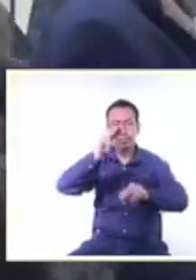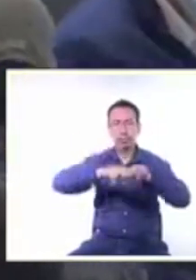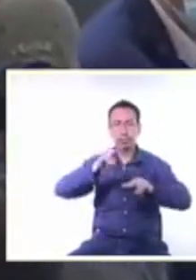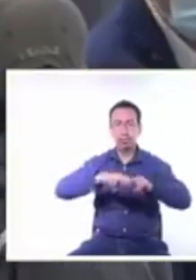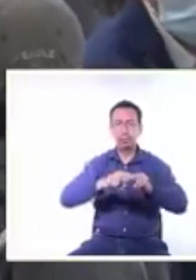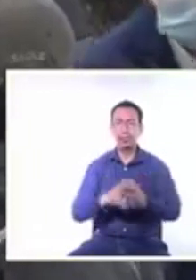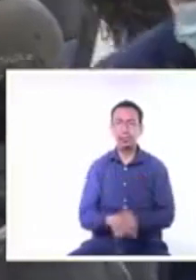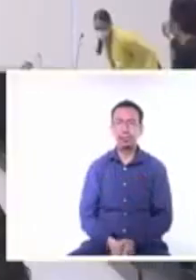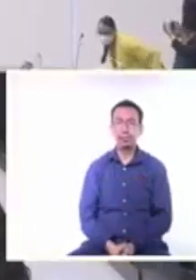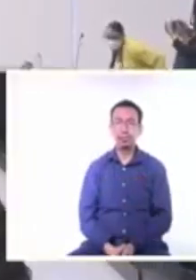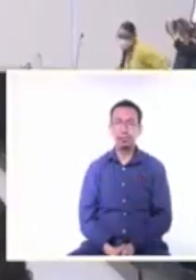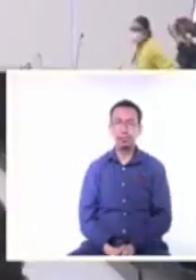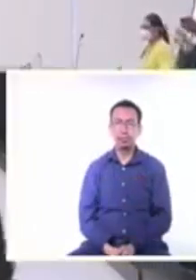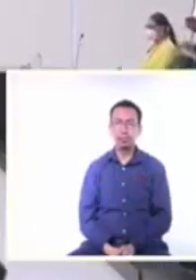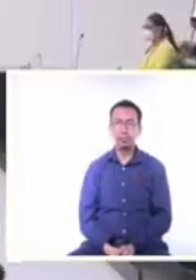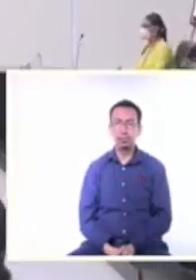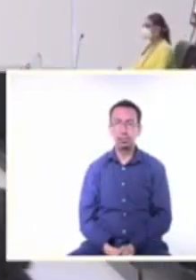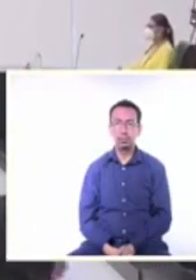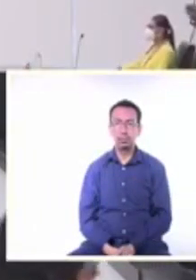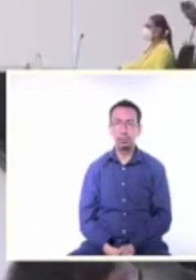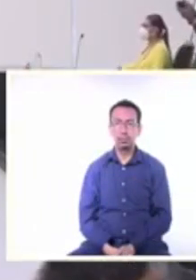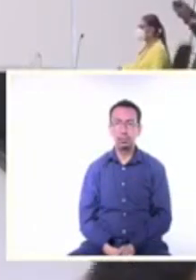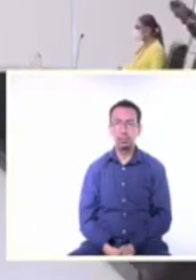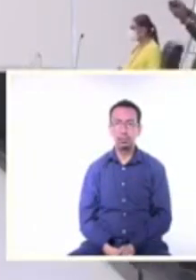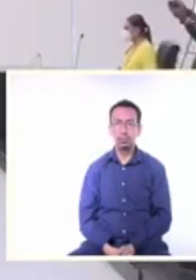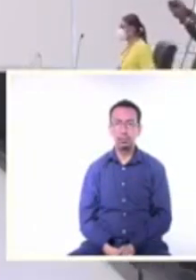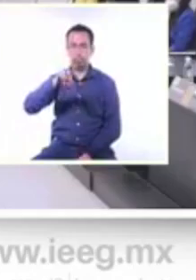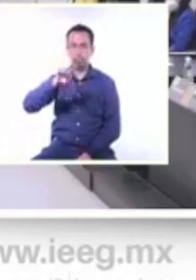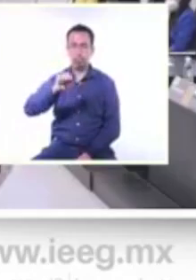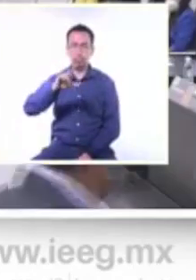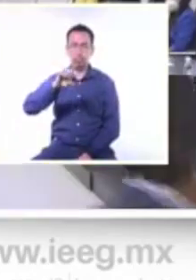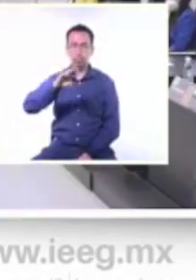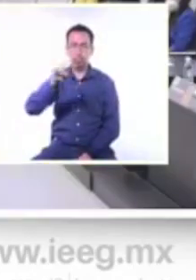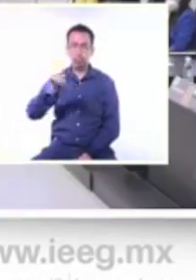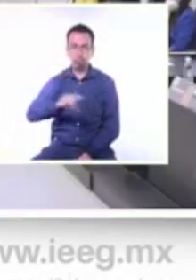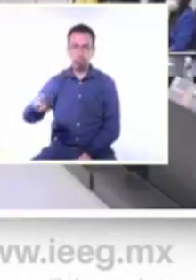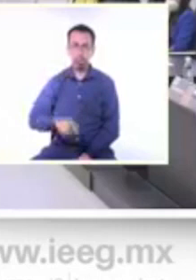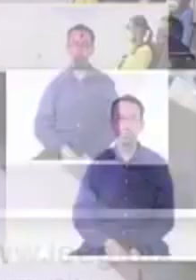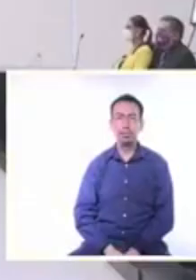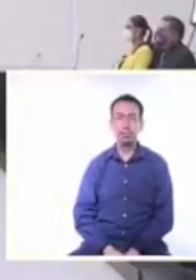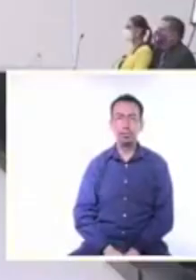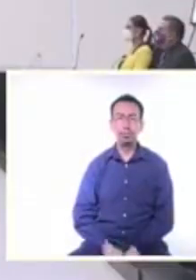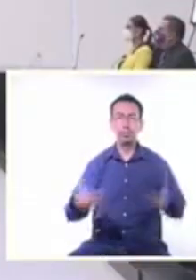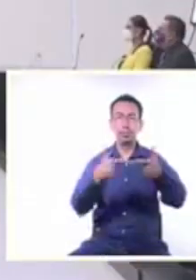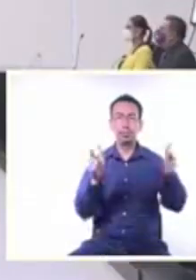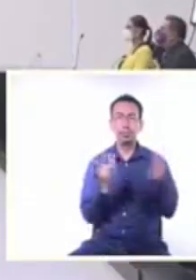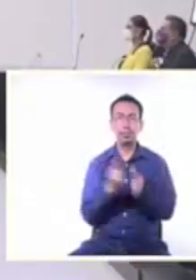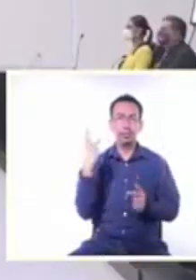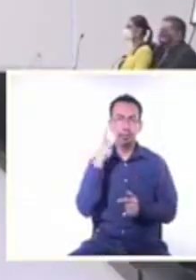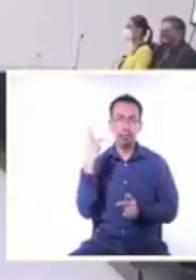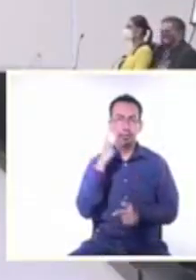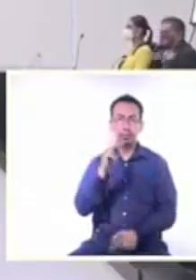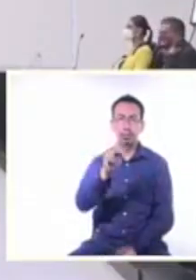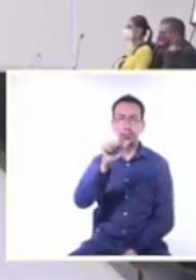con cuatro votos a favor y dos en contra por parte de las consejeras Beatriz Tobar y Sandra Prieto de León el Consejo Electoral